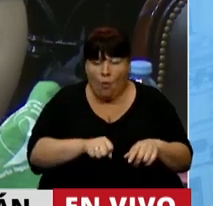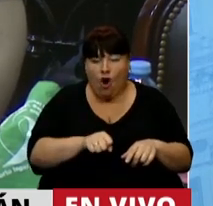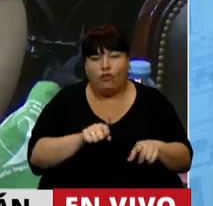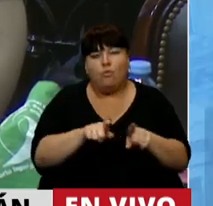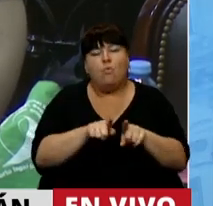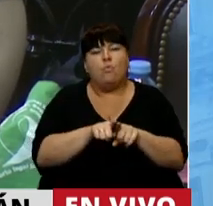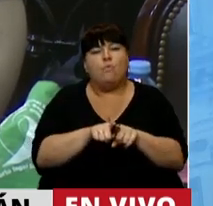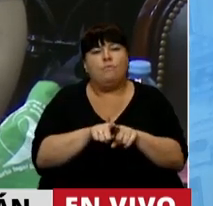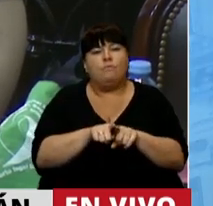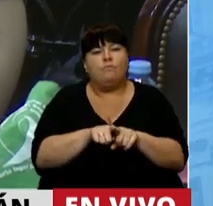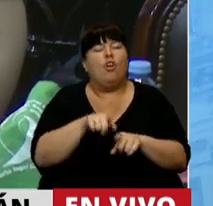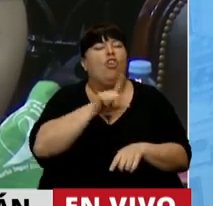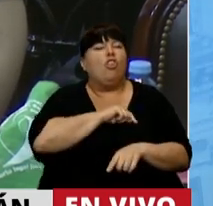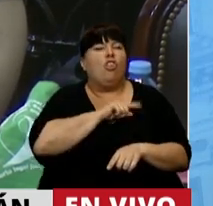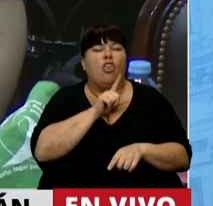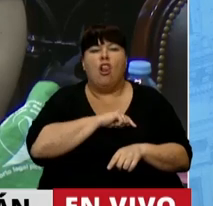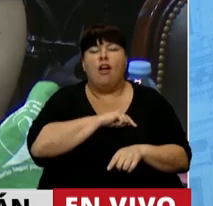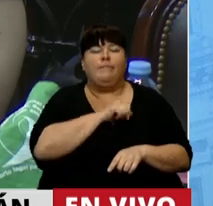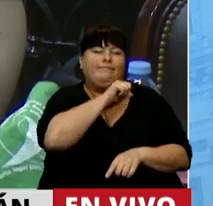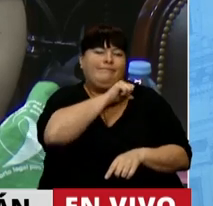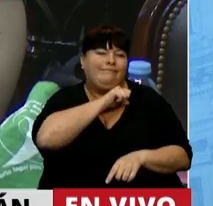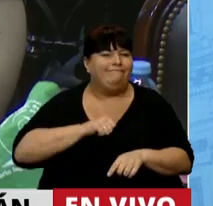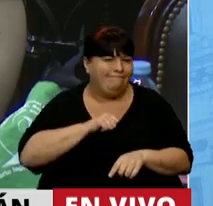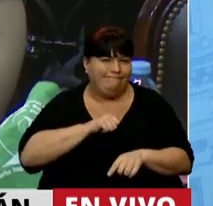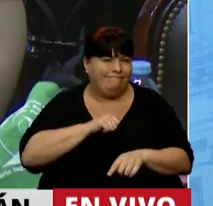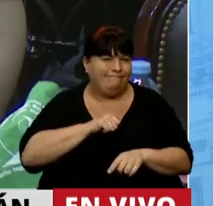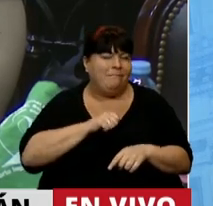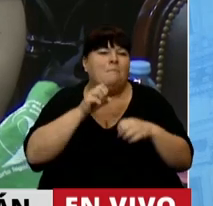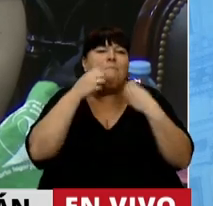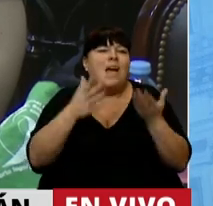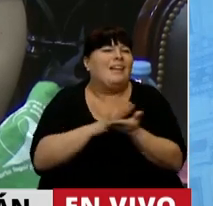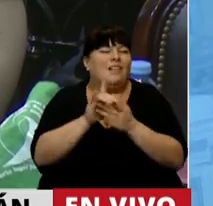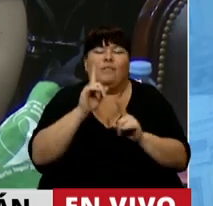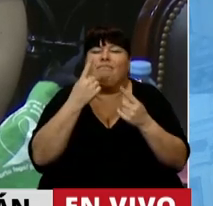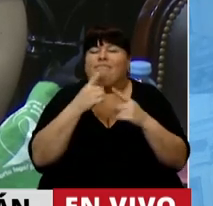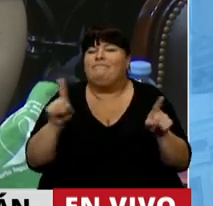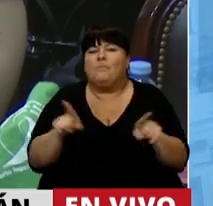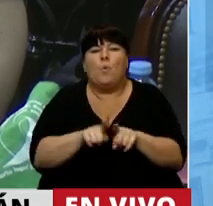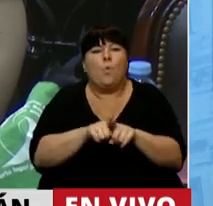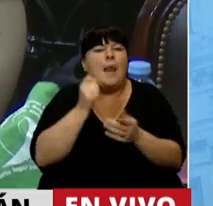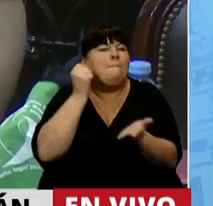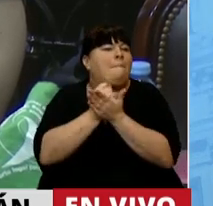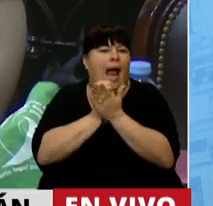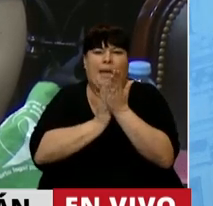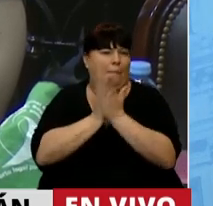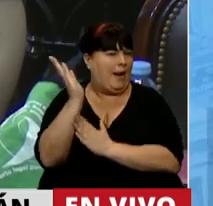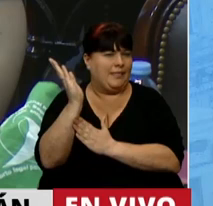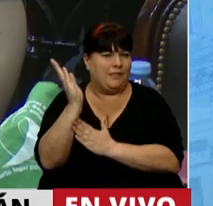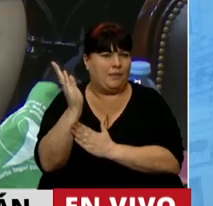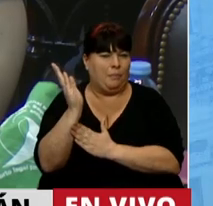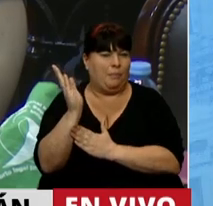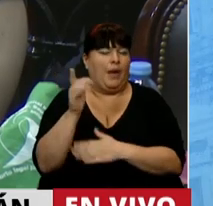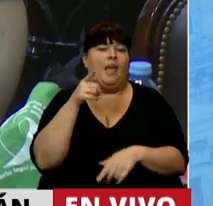es un dolor irreparable, irrepetible, es algo que queda para toda la vida.